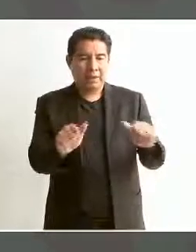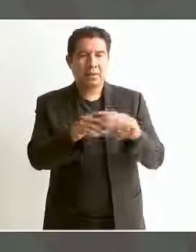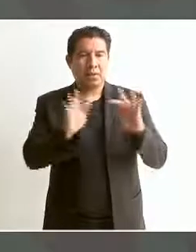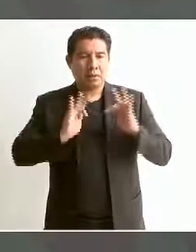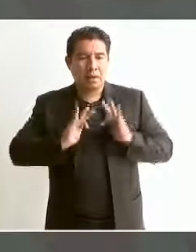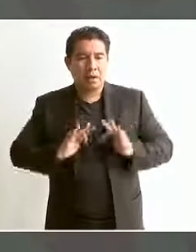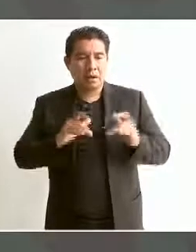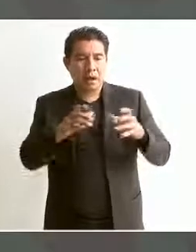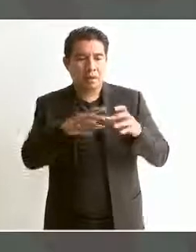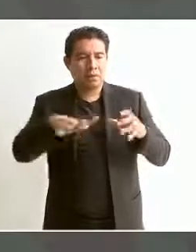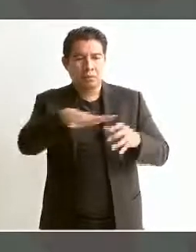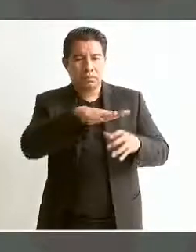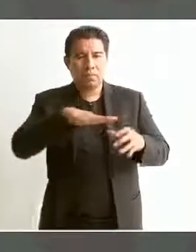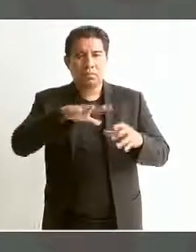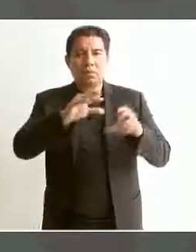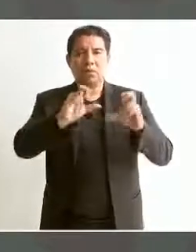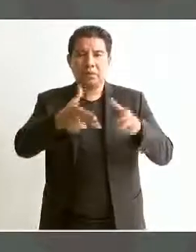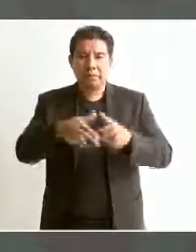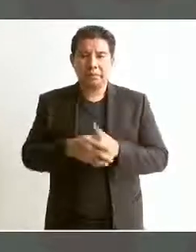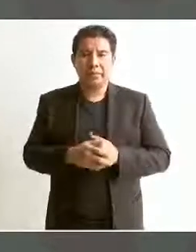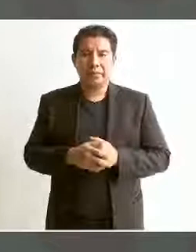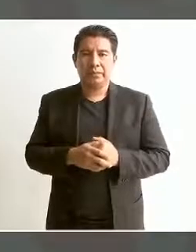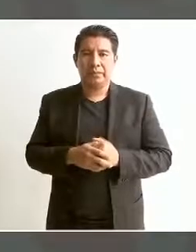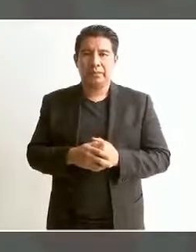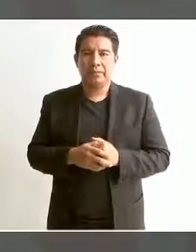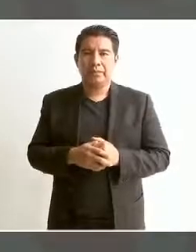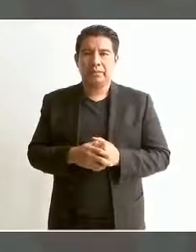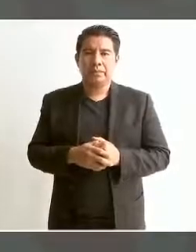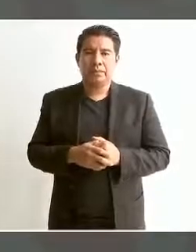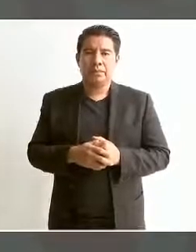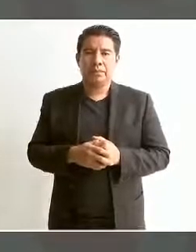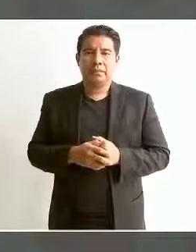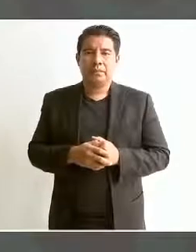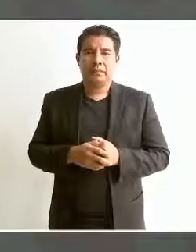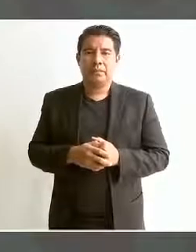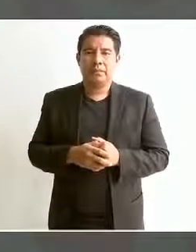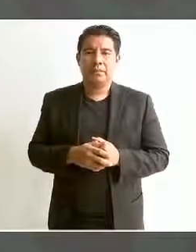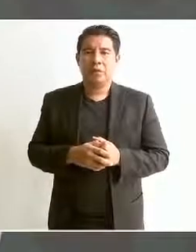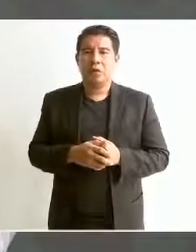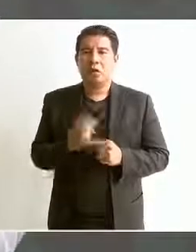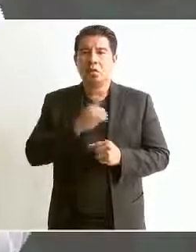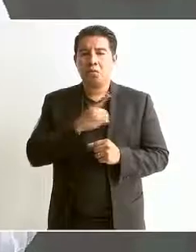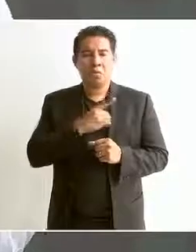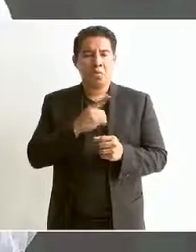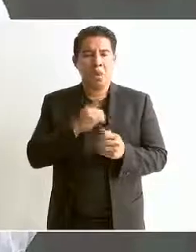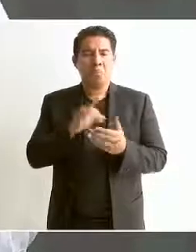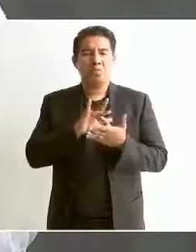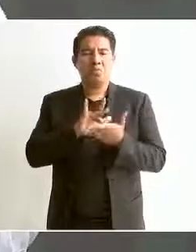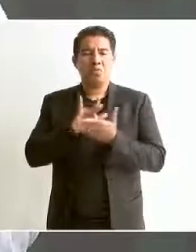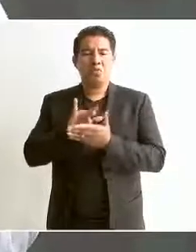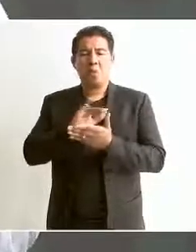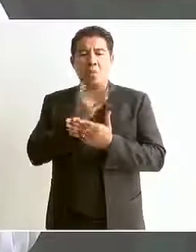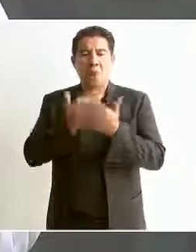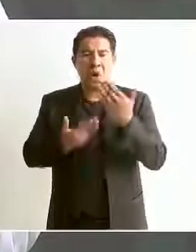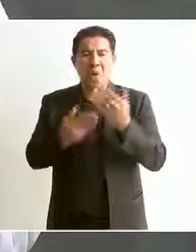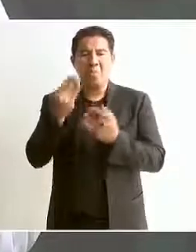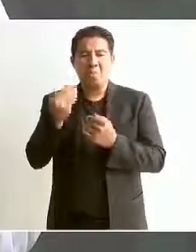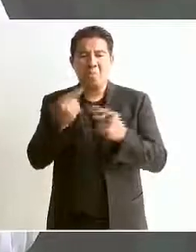No solo son los programas de bienestar, es también